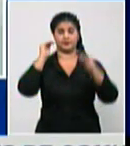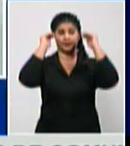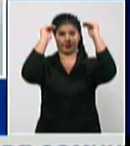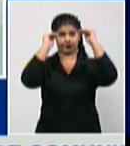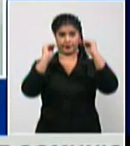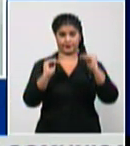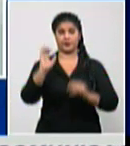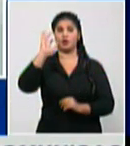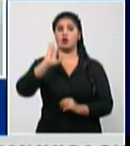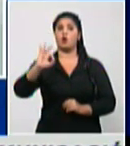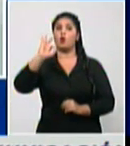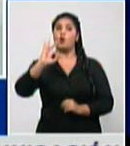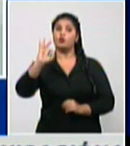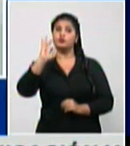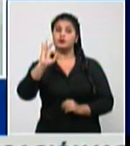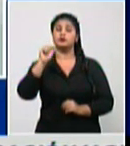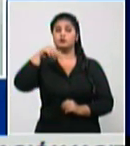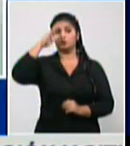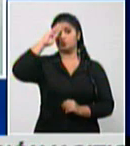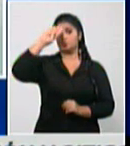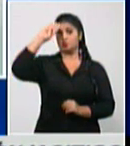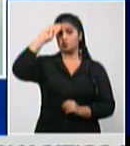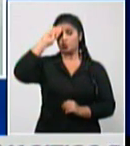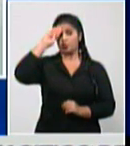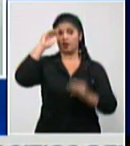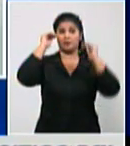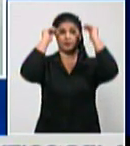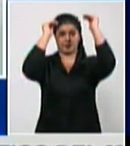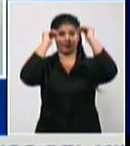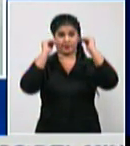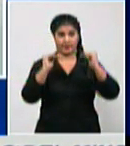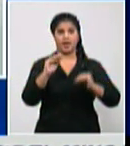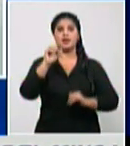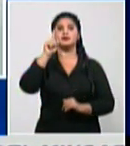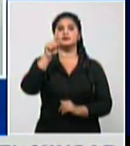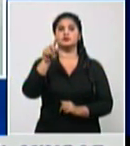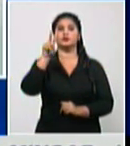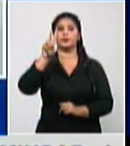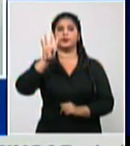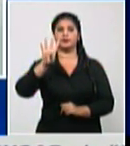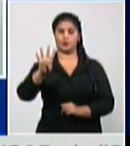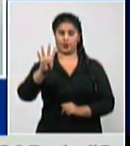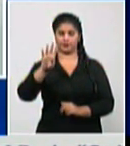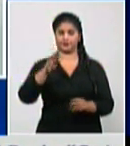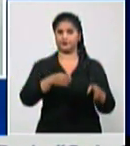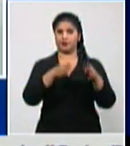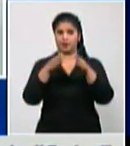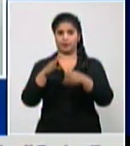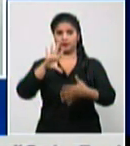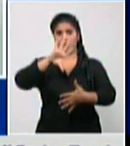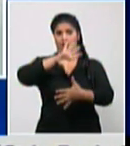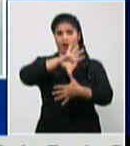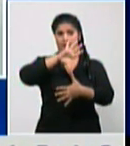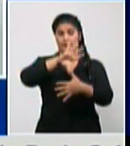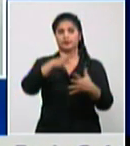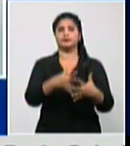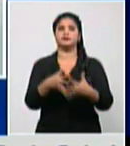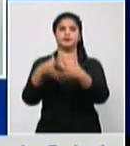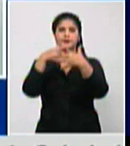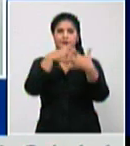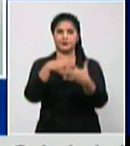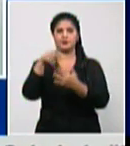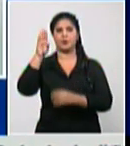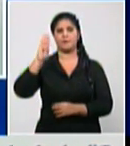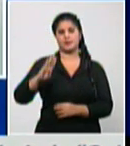Cuba ocupa el lugar número 124 en las Américas Estados Unidos Brasil México